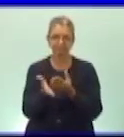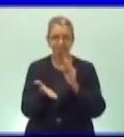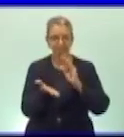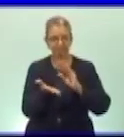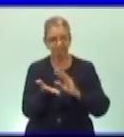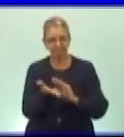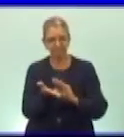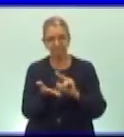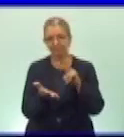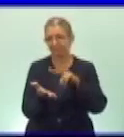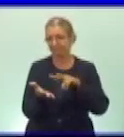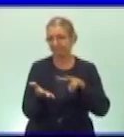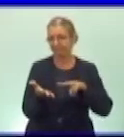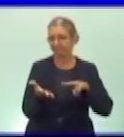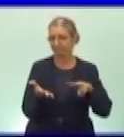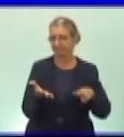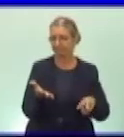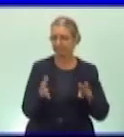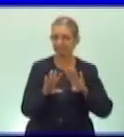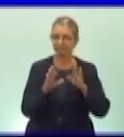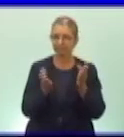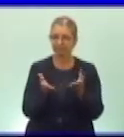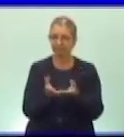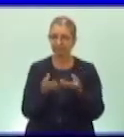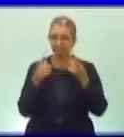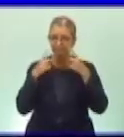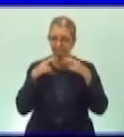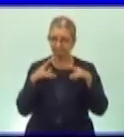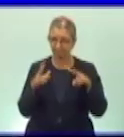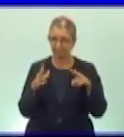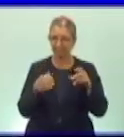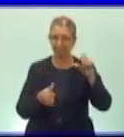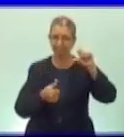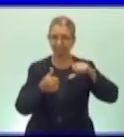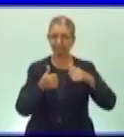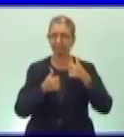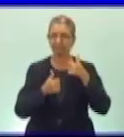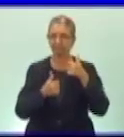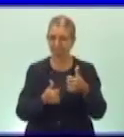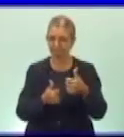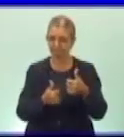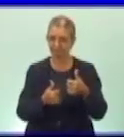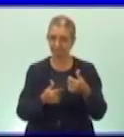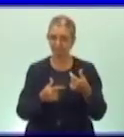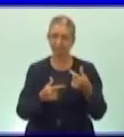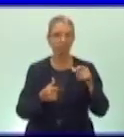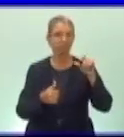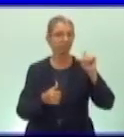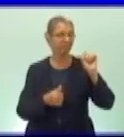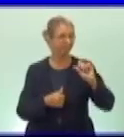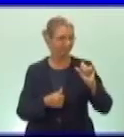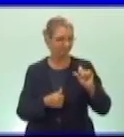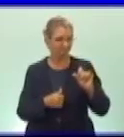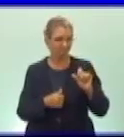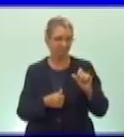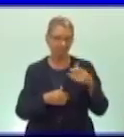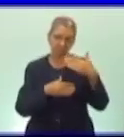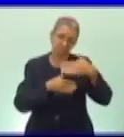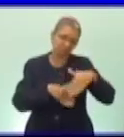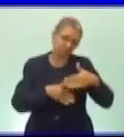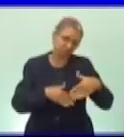muestren conductas correctas e incorrectas en el hogar o en la vía pública